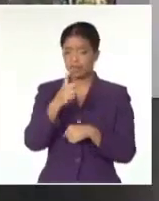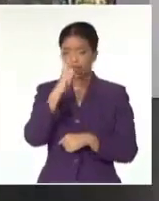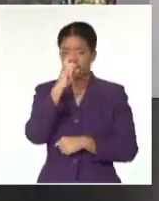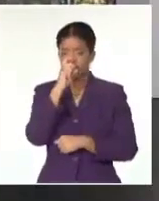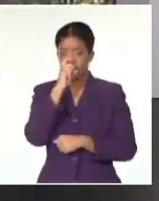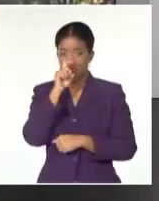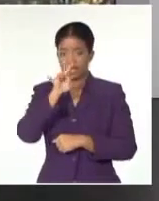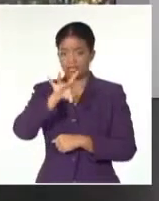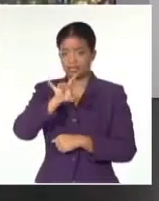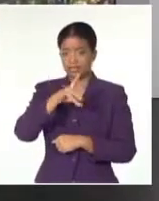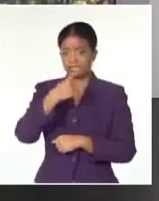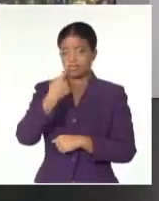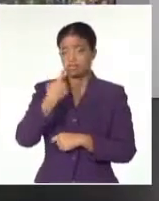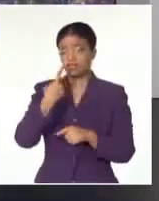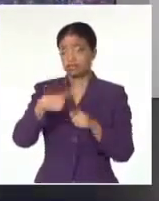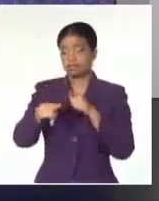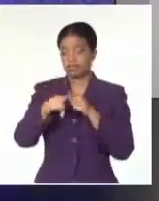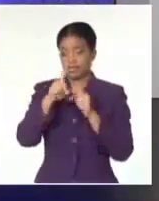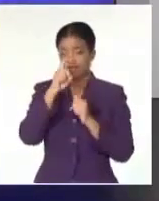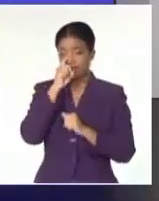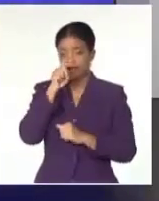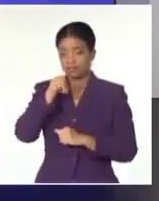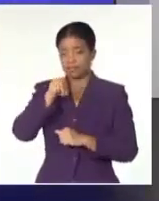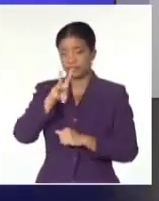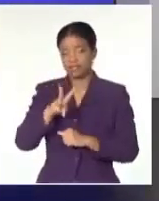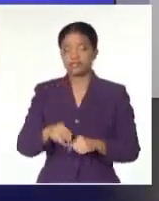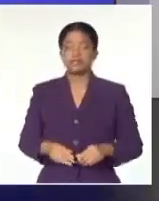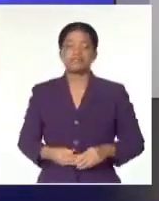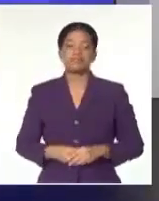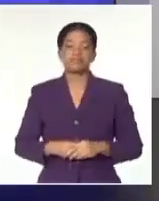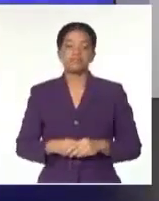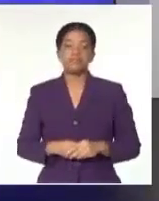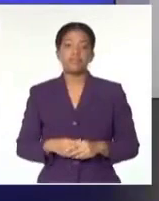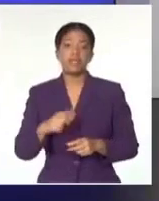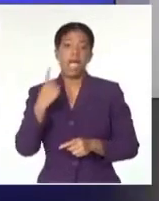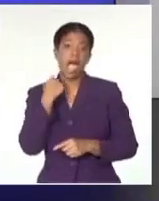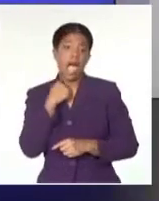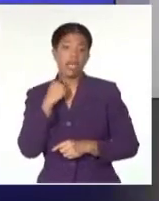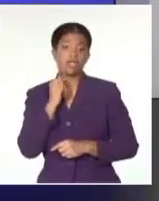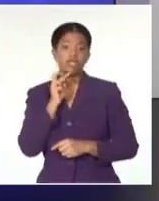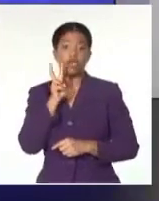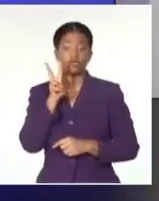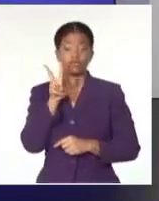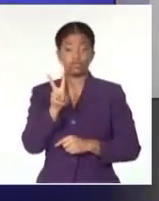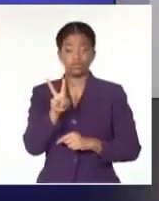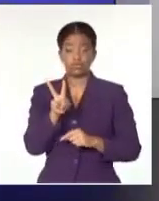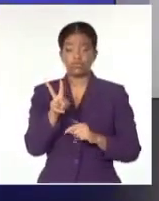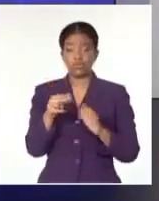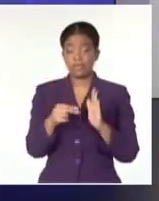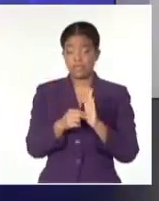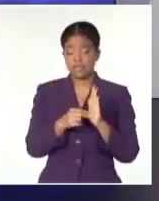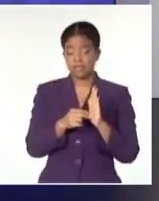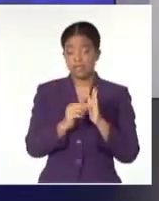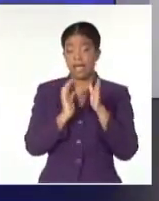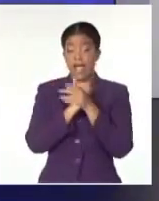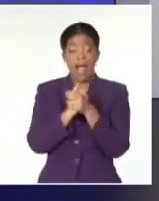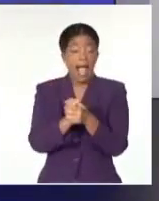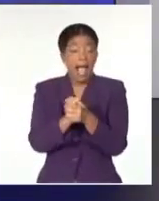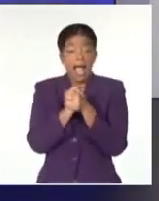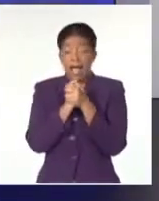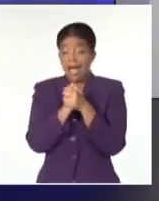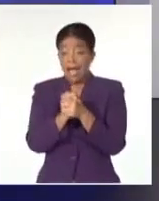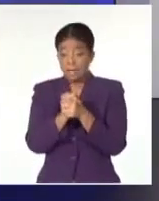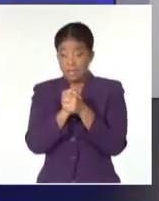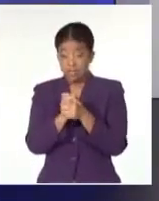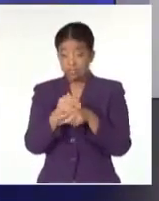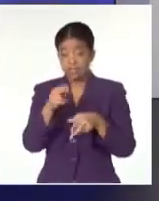con 13 años de edad. En el año 2000, su amigo, algunos afirman su mejor amigo, Luis Posada